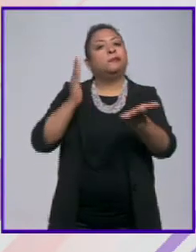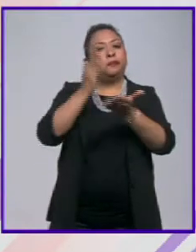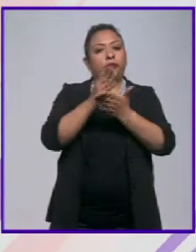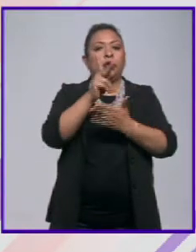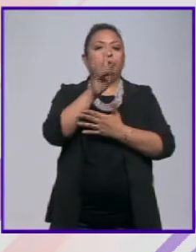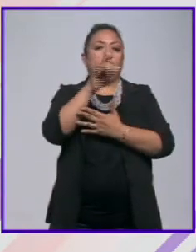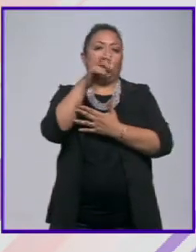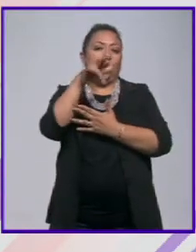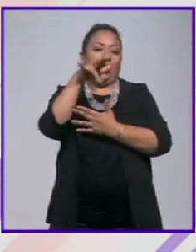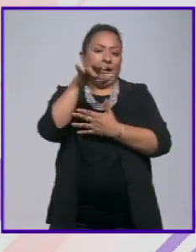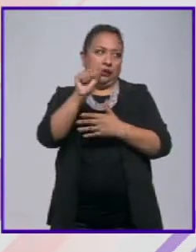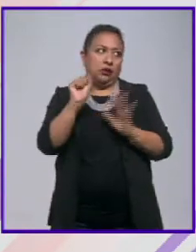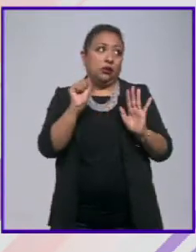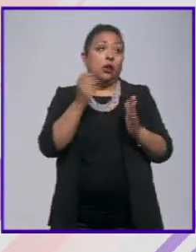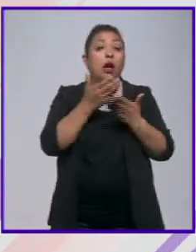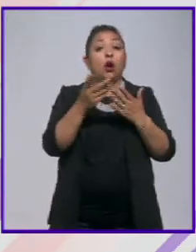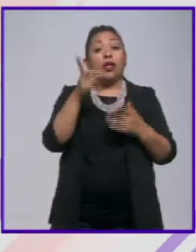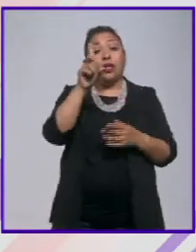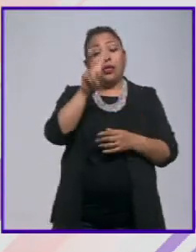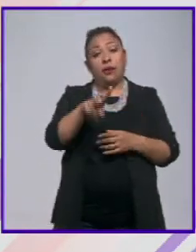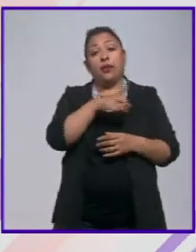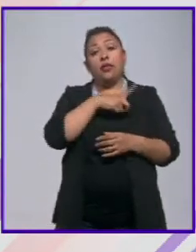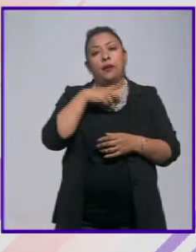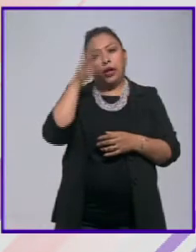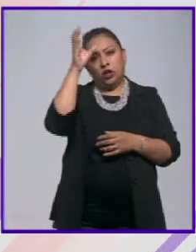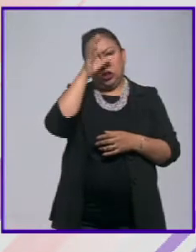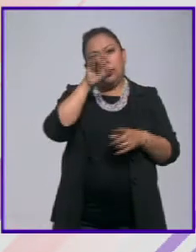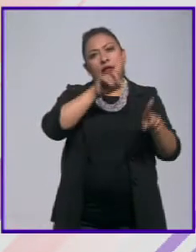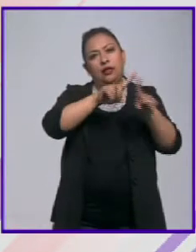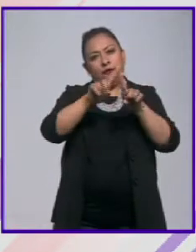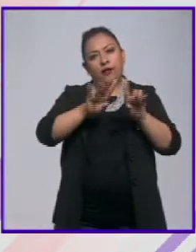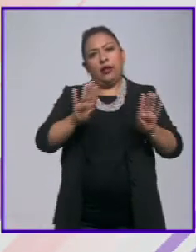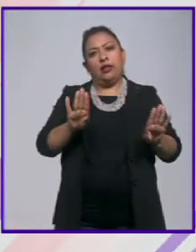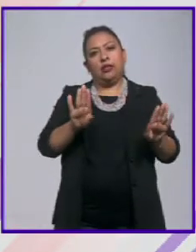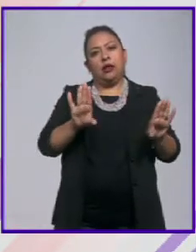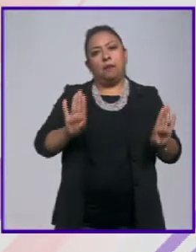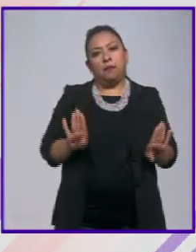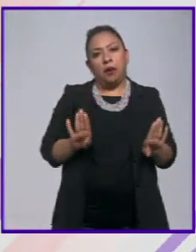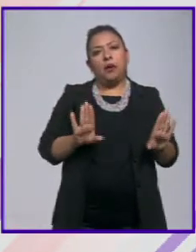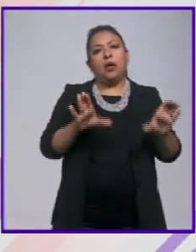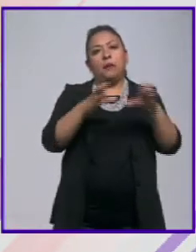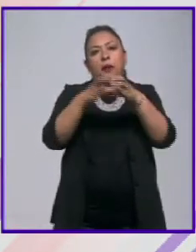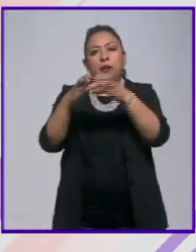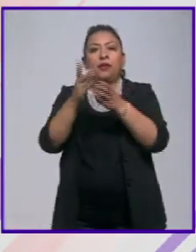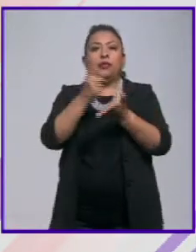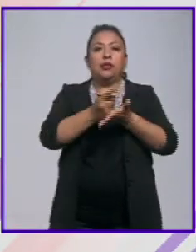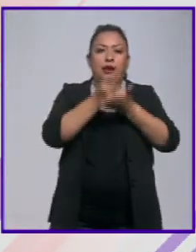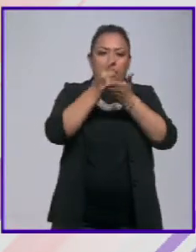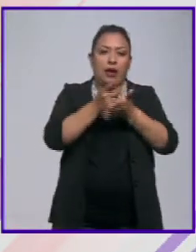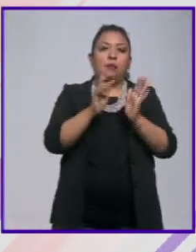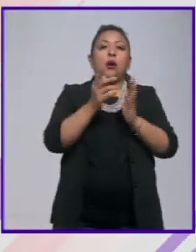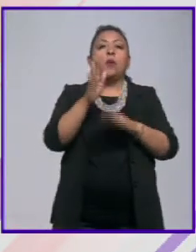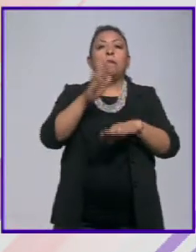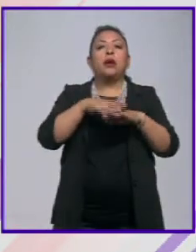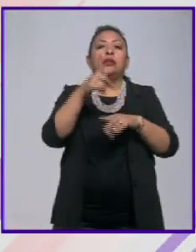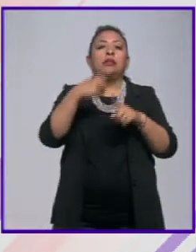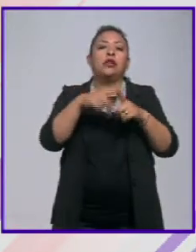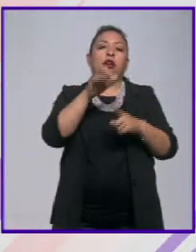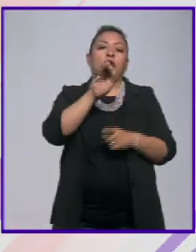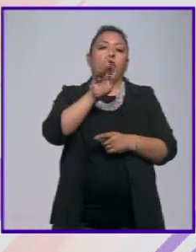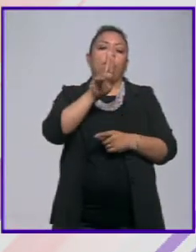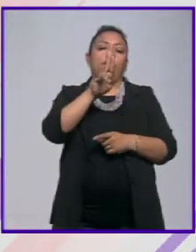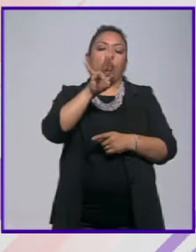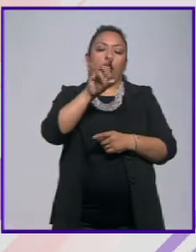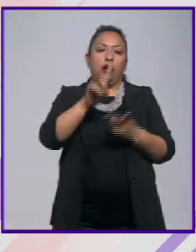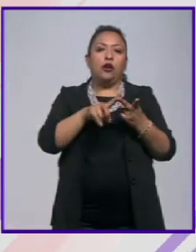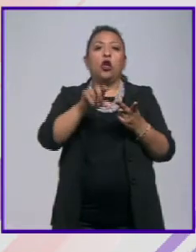psicoanalista ahora hay que estar conscientes de que hay varios tipos de terapias psicoanalistas digo la más famosa es aquella que funda Freud pero